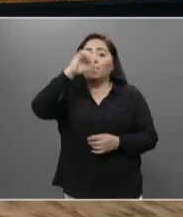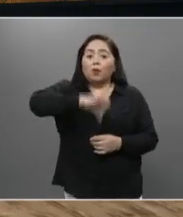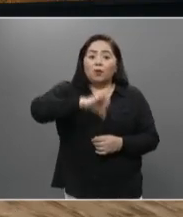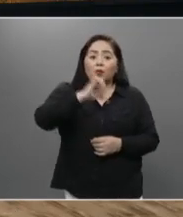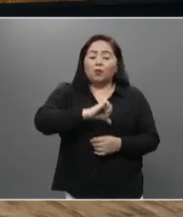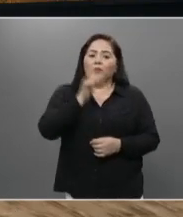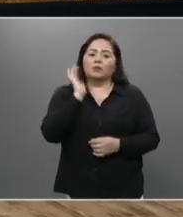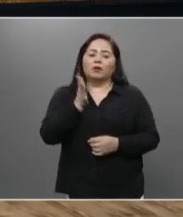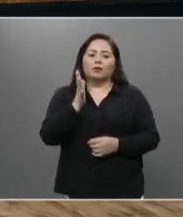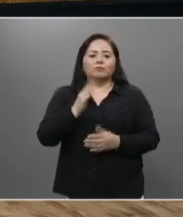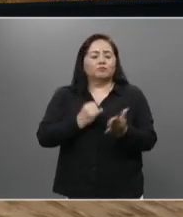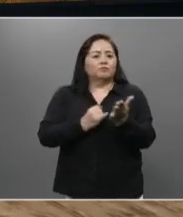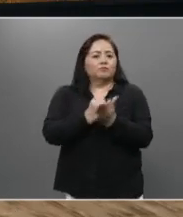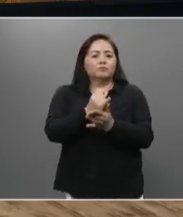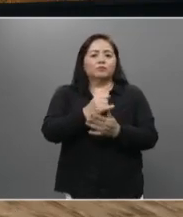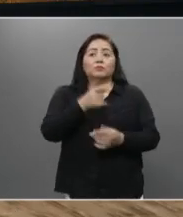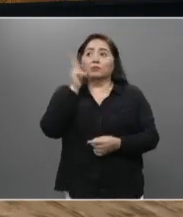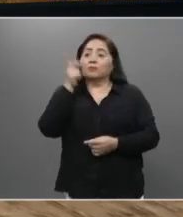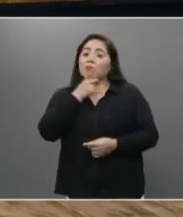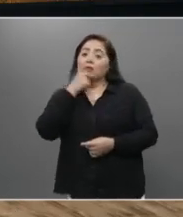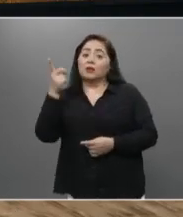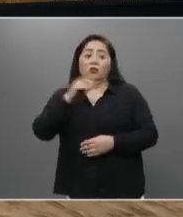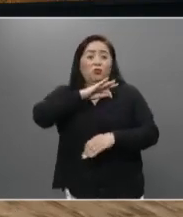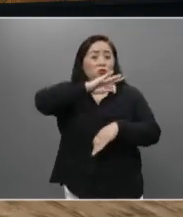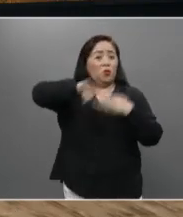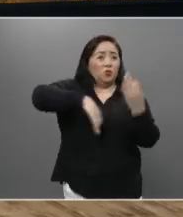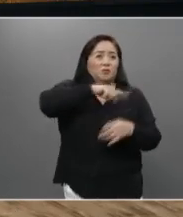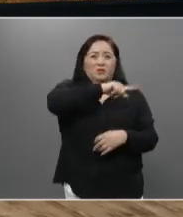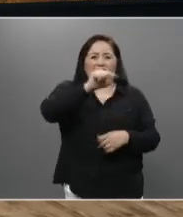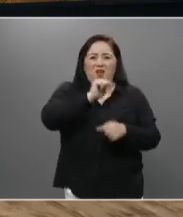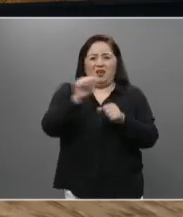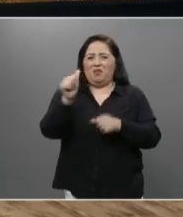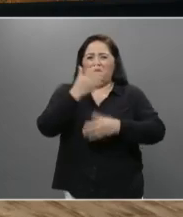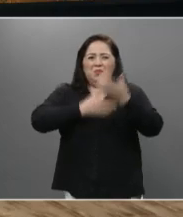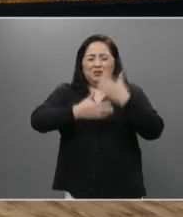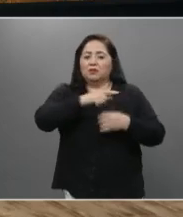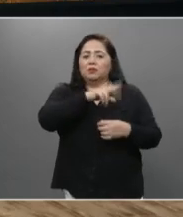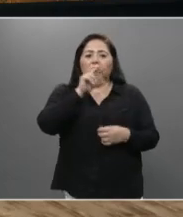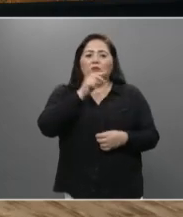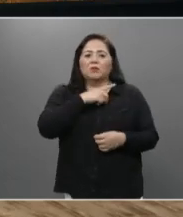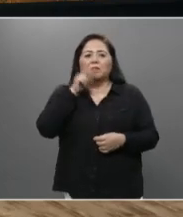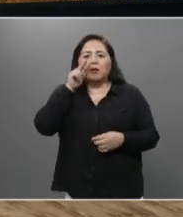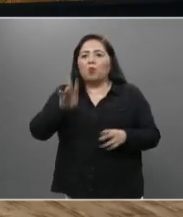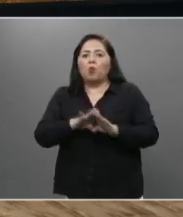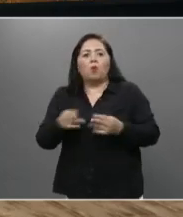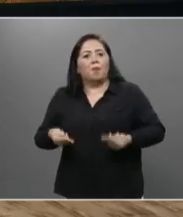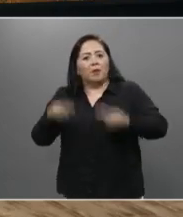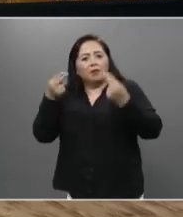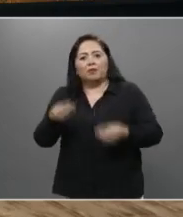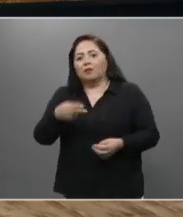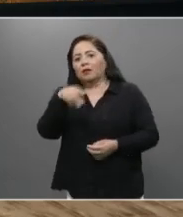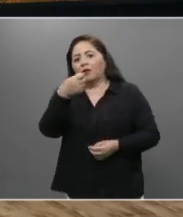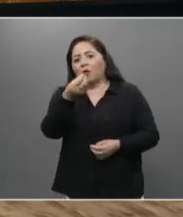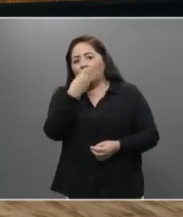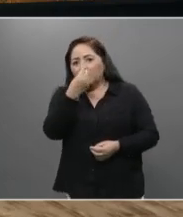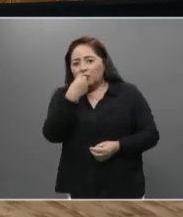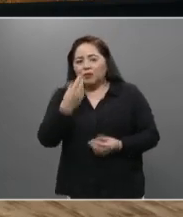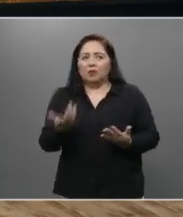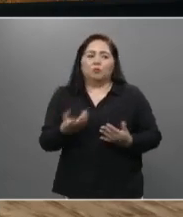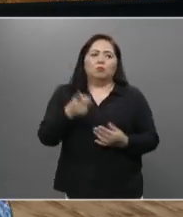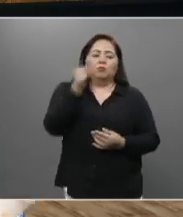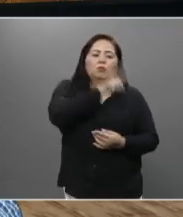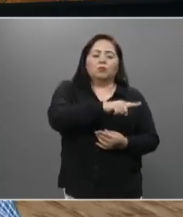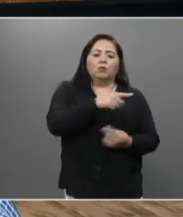se está tomando la determinación de que todos los establecimientos comerciales que no tengan que ver con venta de alimentos y